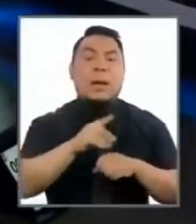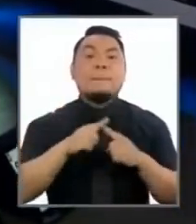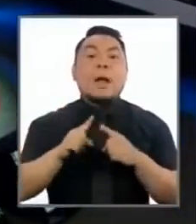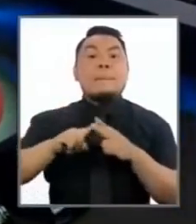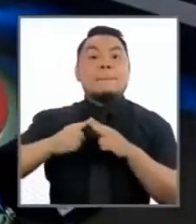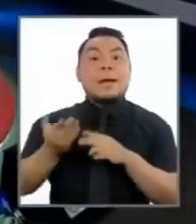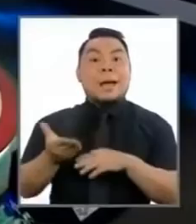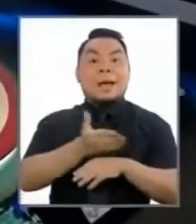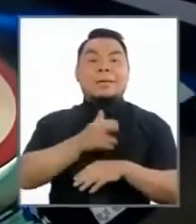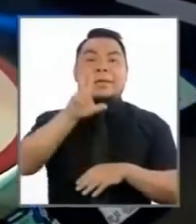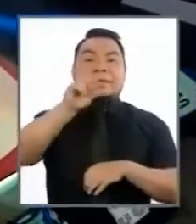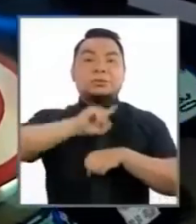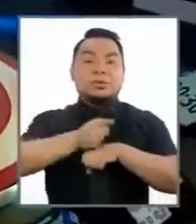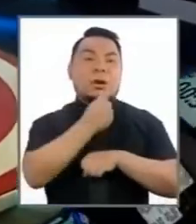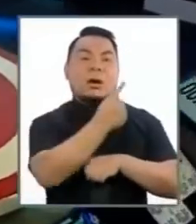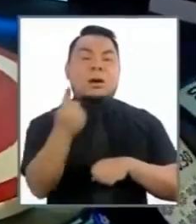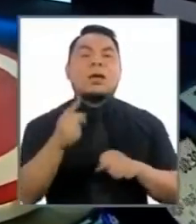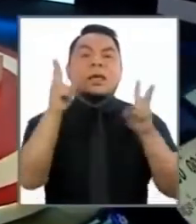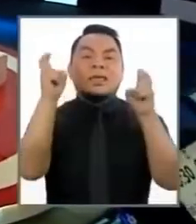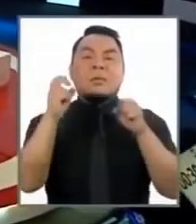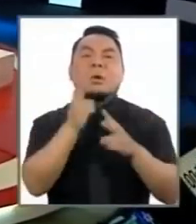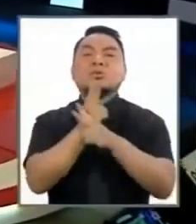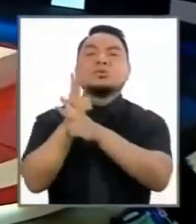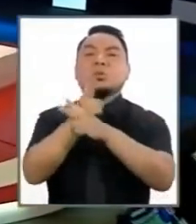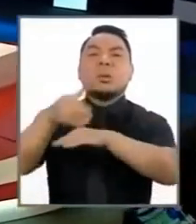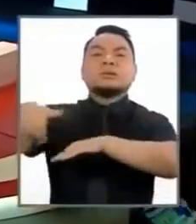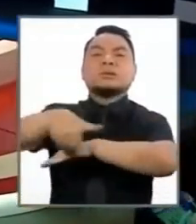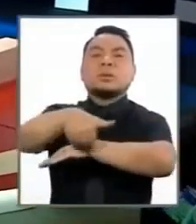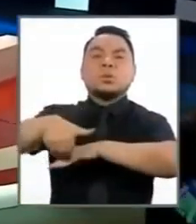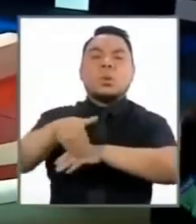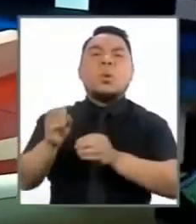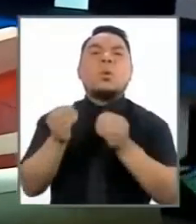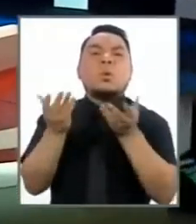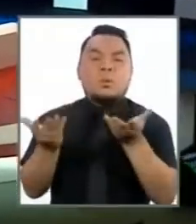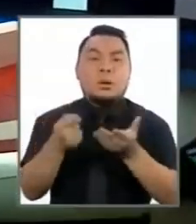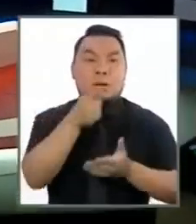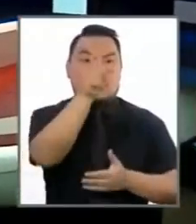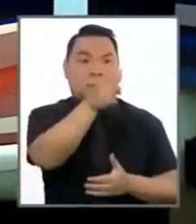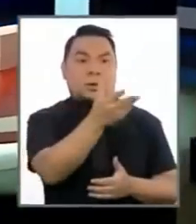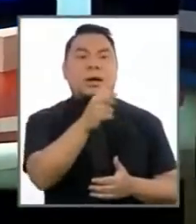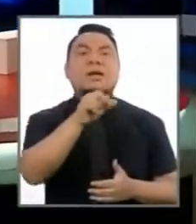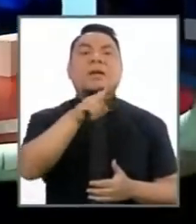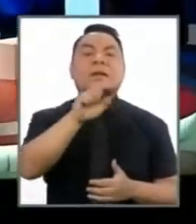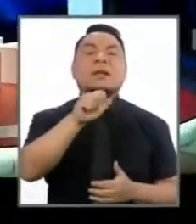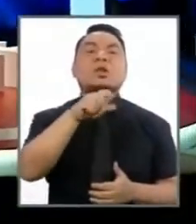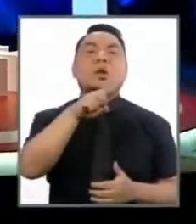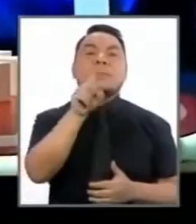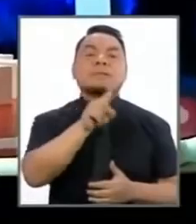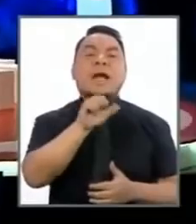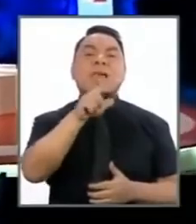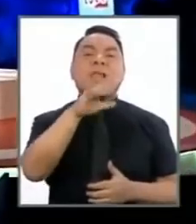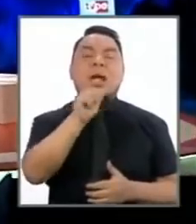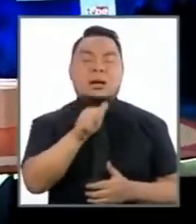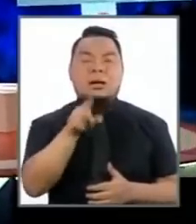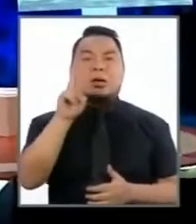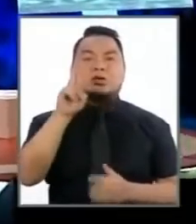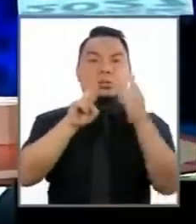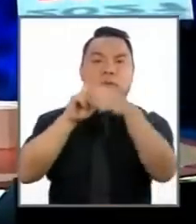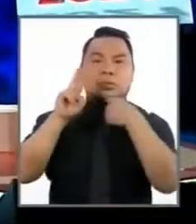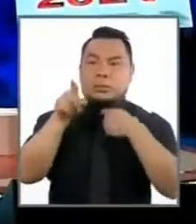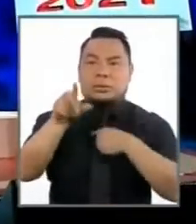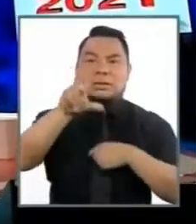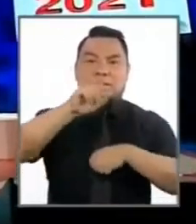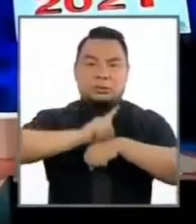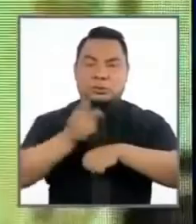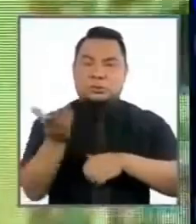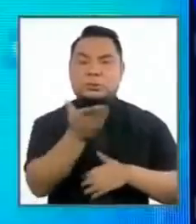segundos sobre el tema Seguridad Ciudadana. Comenzamos con la participación del candidato Rafael López Aliaga, de Renovación Popular. 30